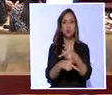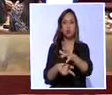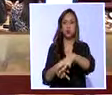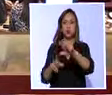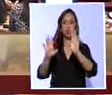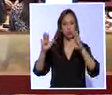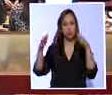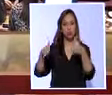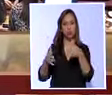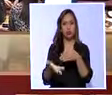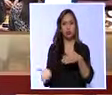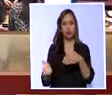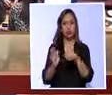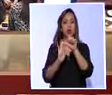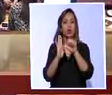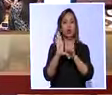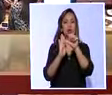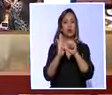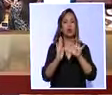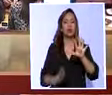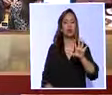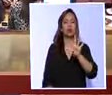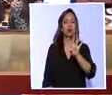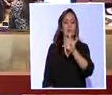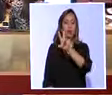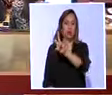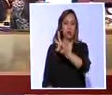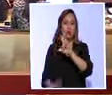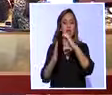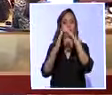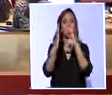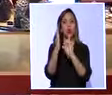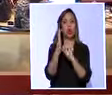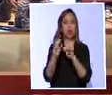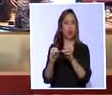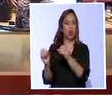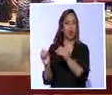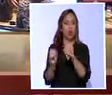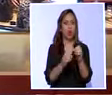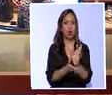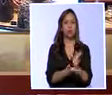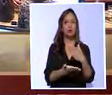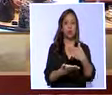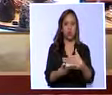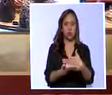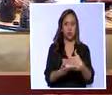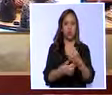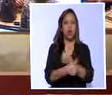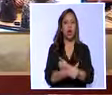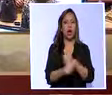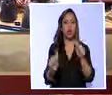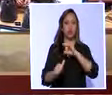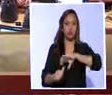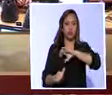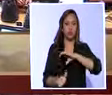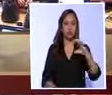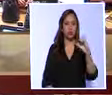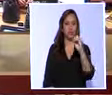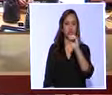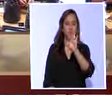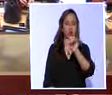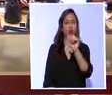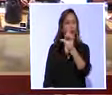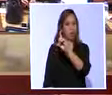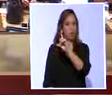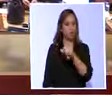productivos e interpretativa del artículo 547 del Código de Organización Territorial, Autonomía y Descentralización que fue